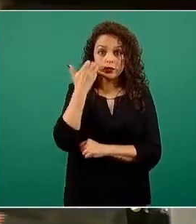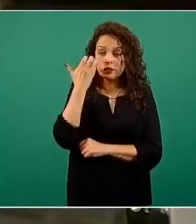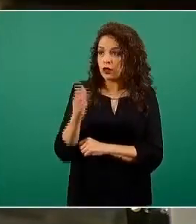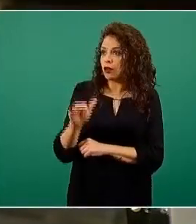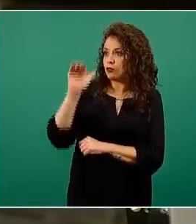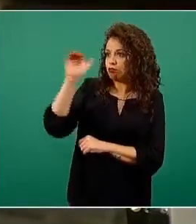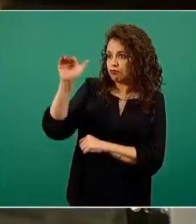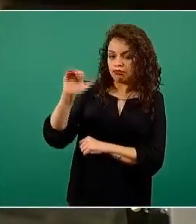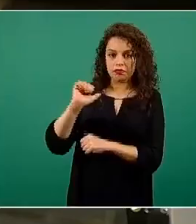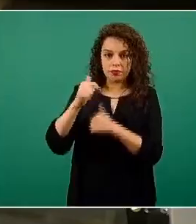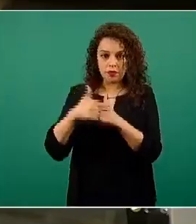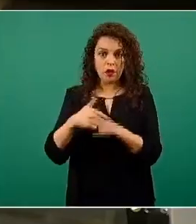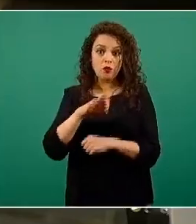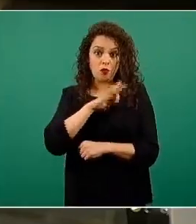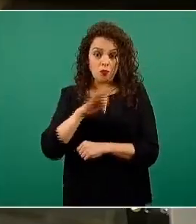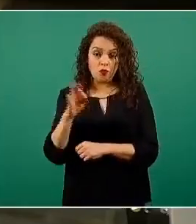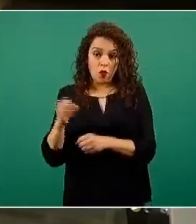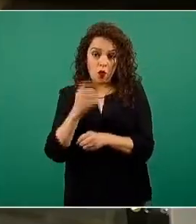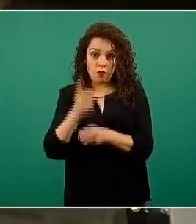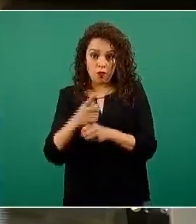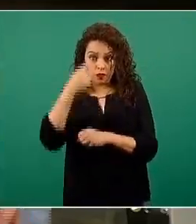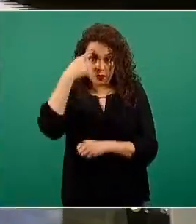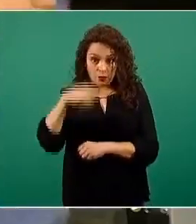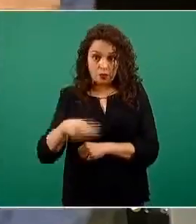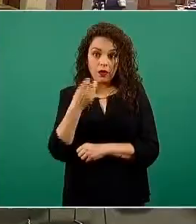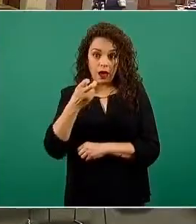alguna opción también para el país? Gracias.